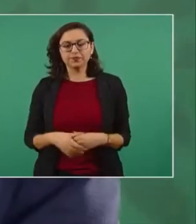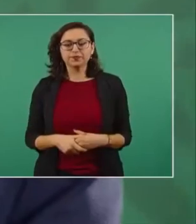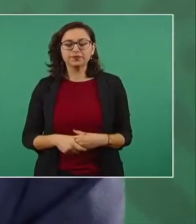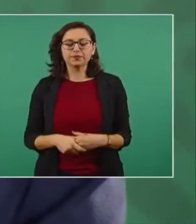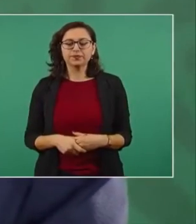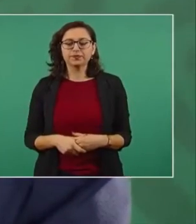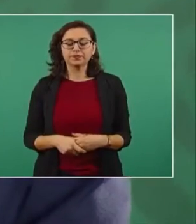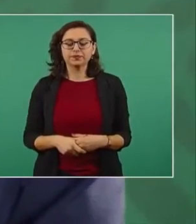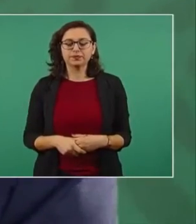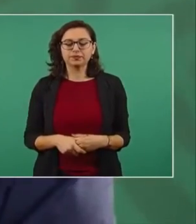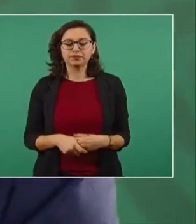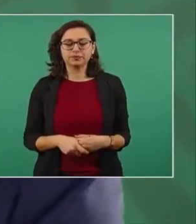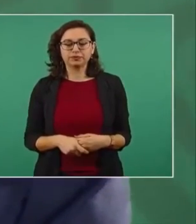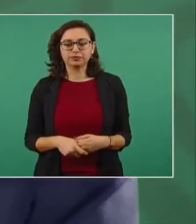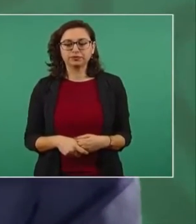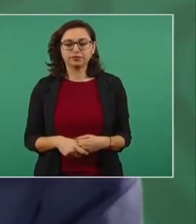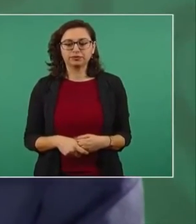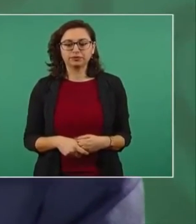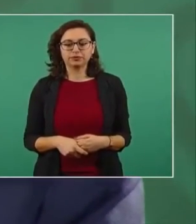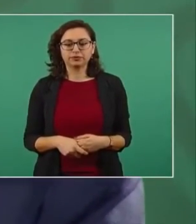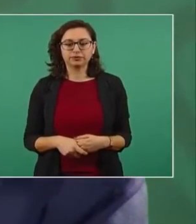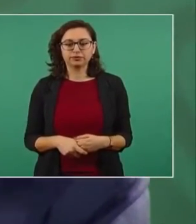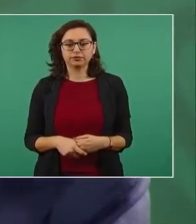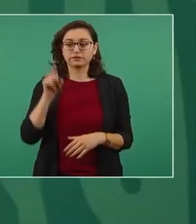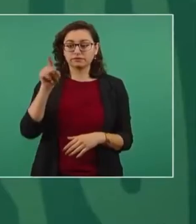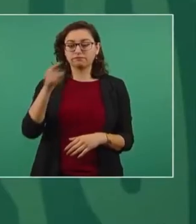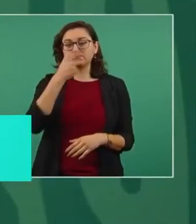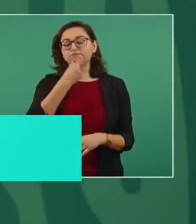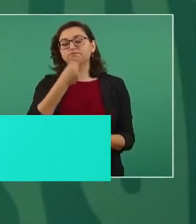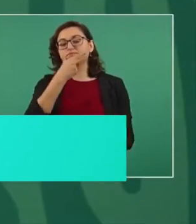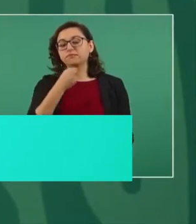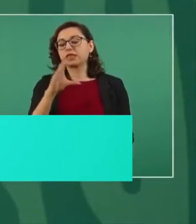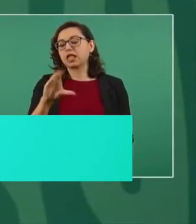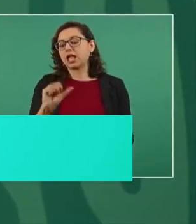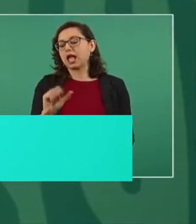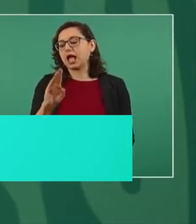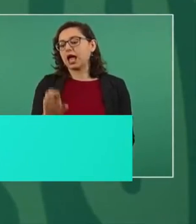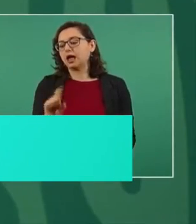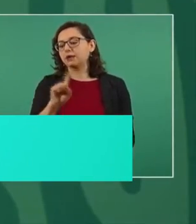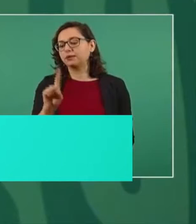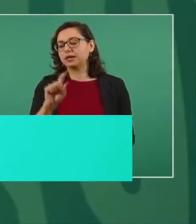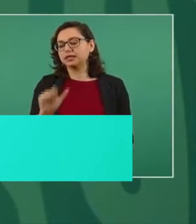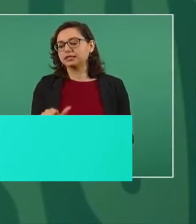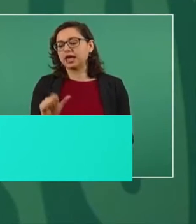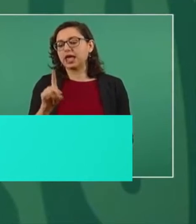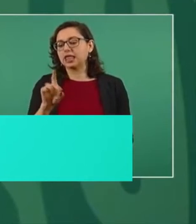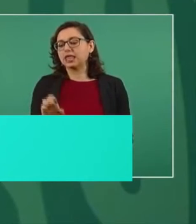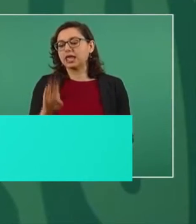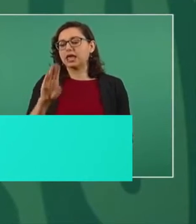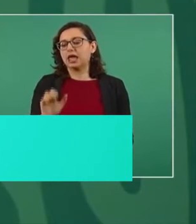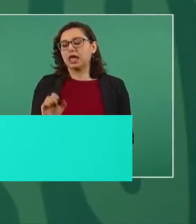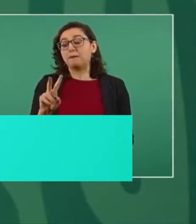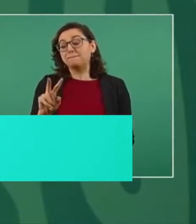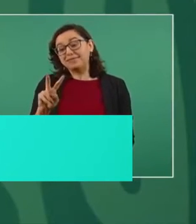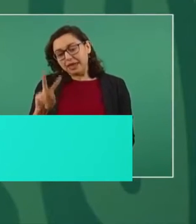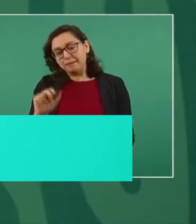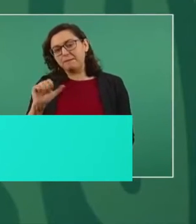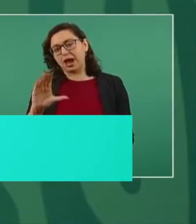dos caras, como lo son los conservadores, que esa es su doctrina. Es una cuestión que está